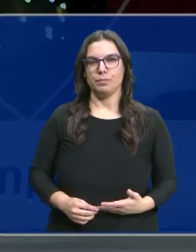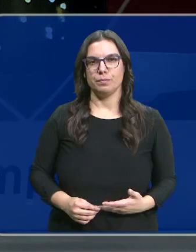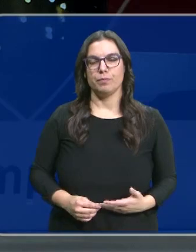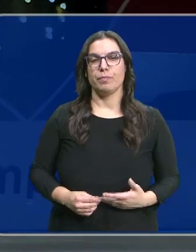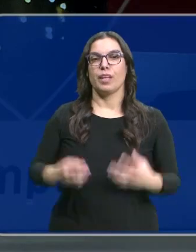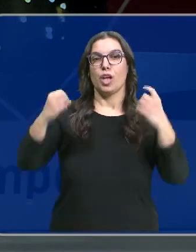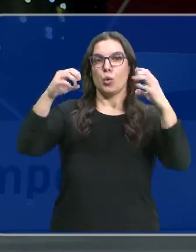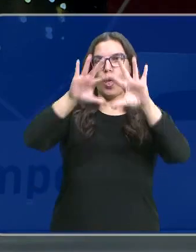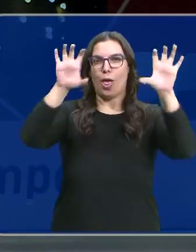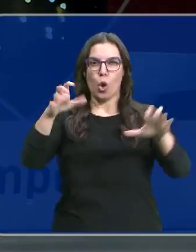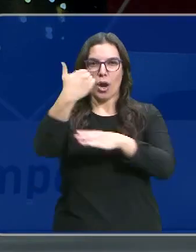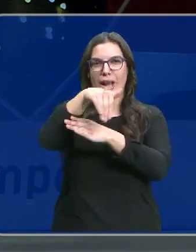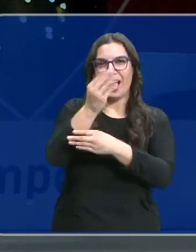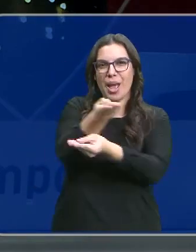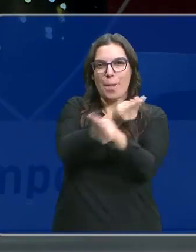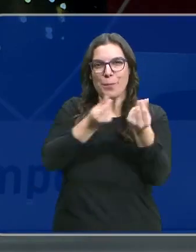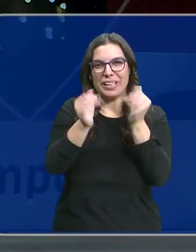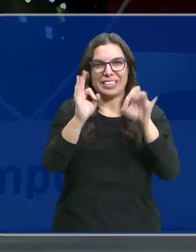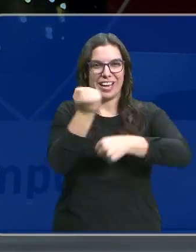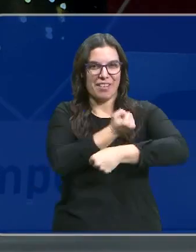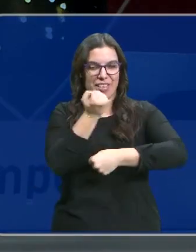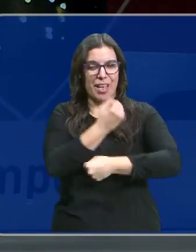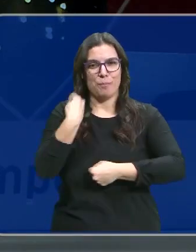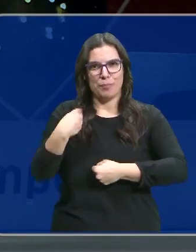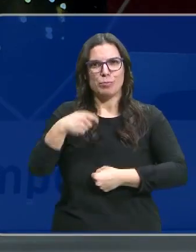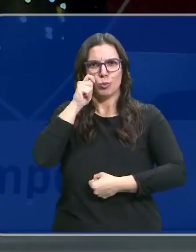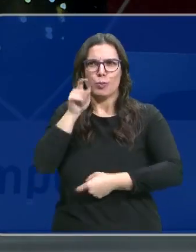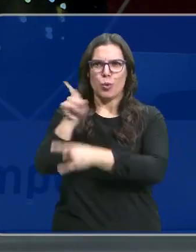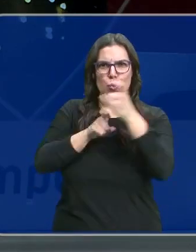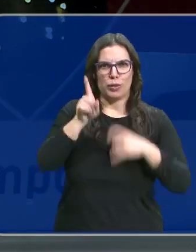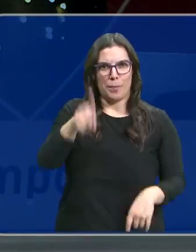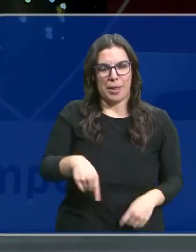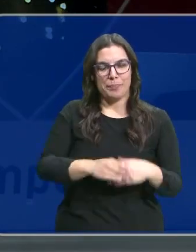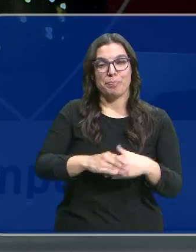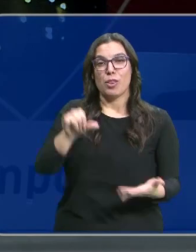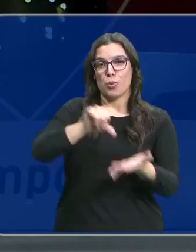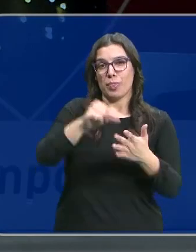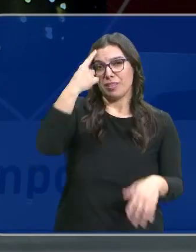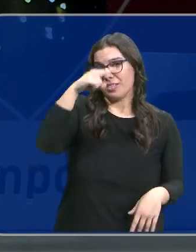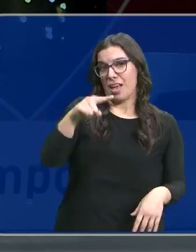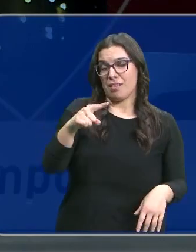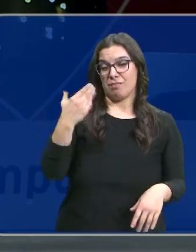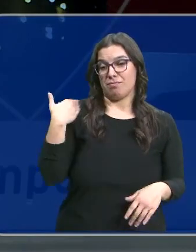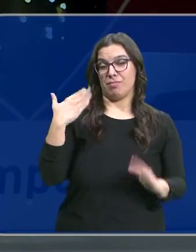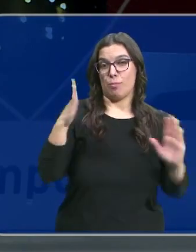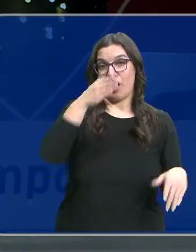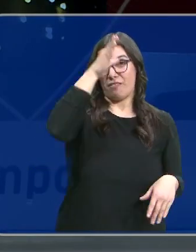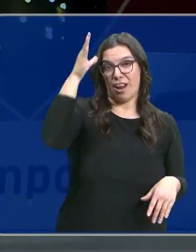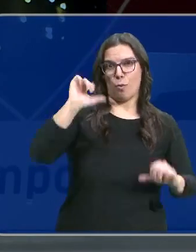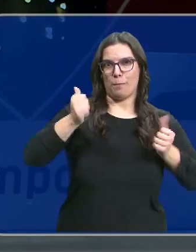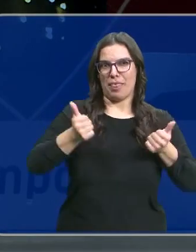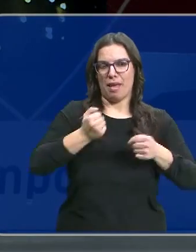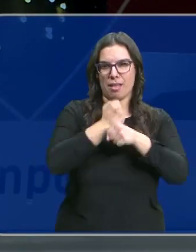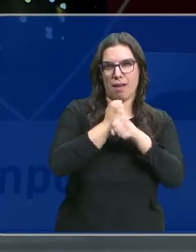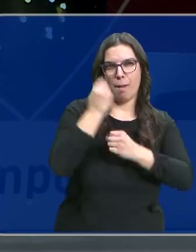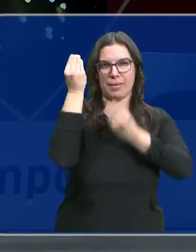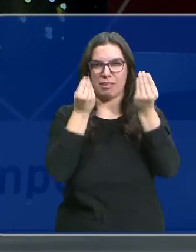Las luces adornan las calles, las ambientan y son en sí mismas un atractivo turístico. Las ciudades lo saben y prácticamente desde el verano trabajan en esta